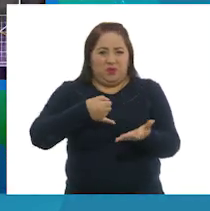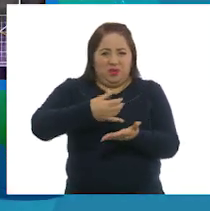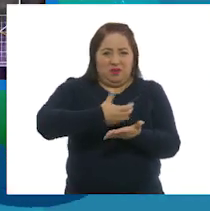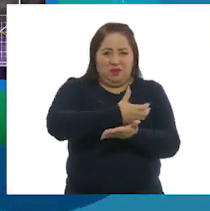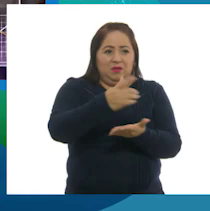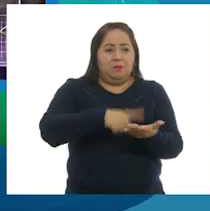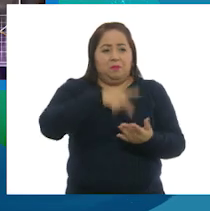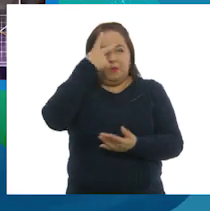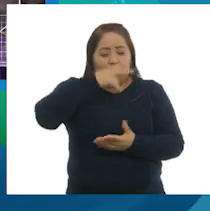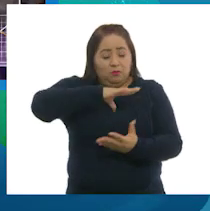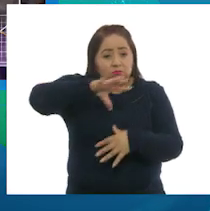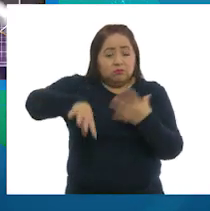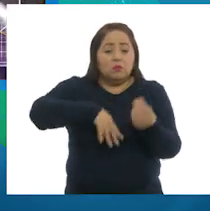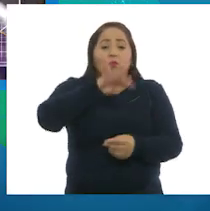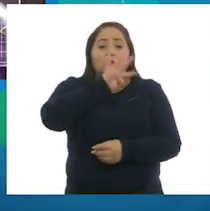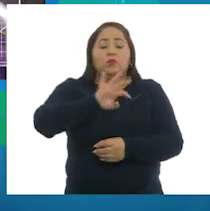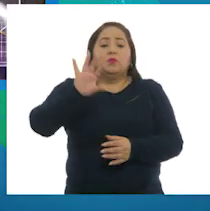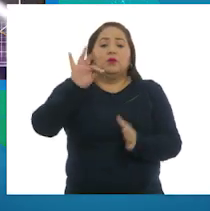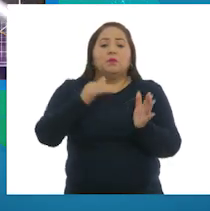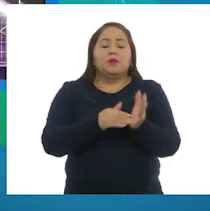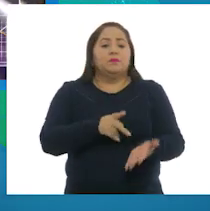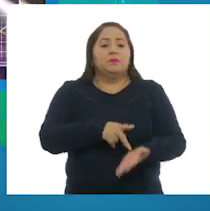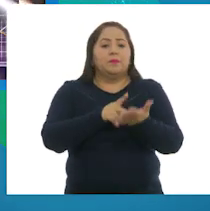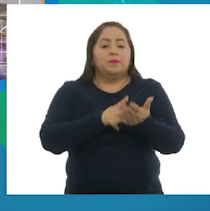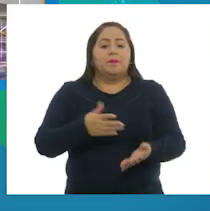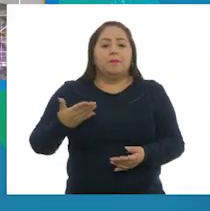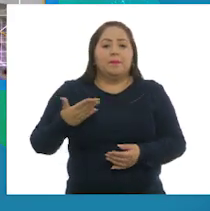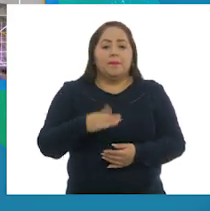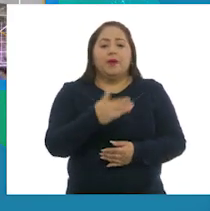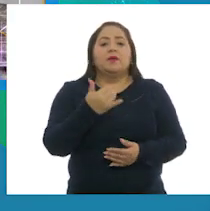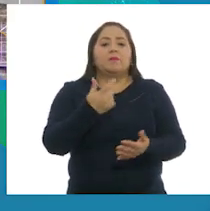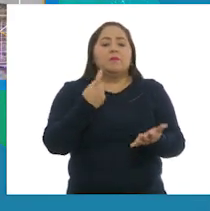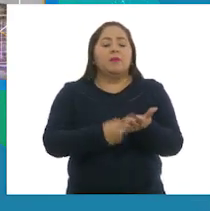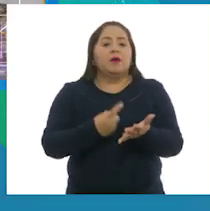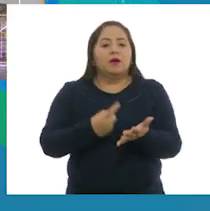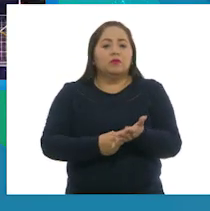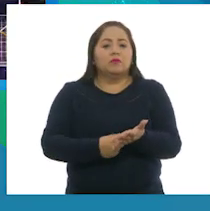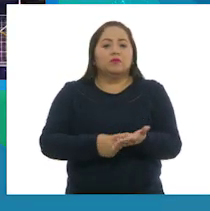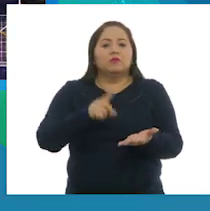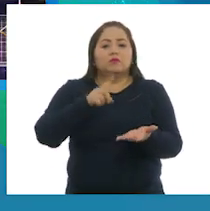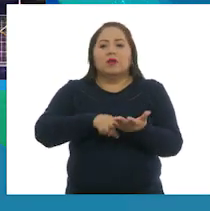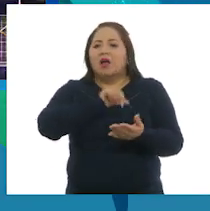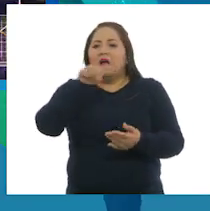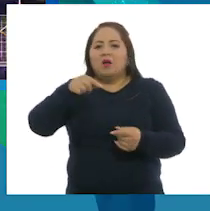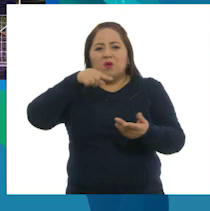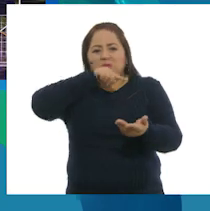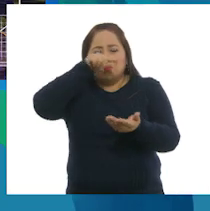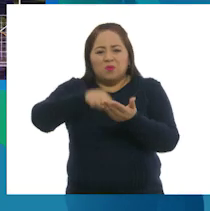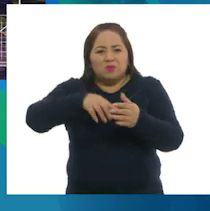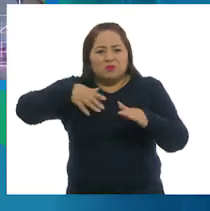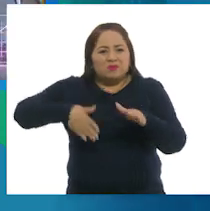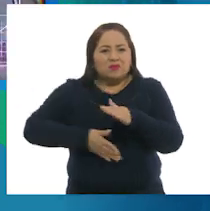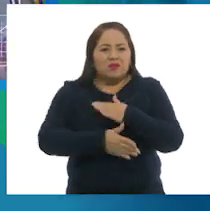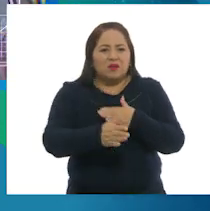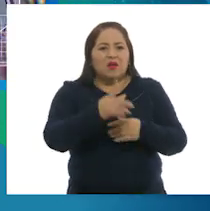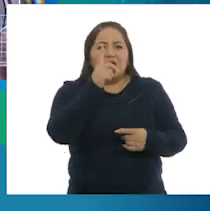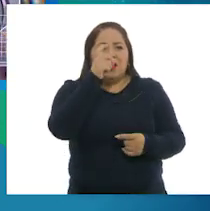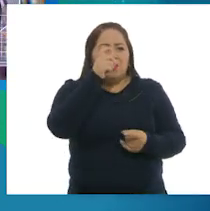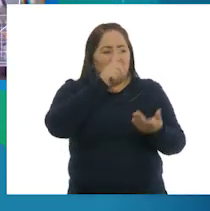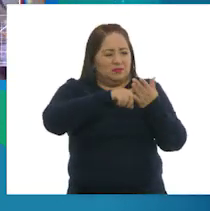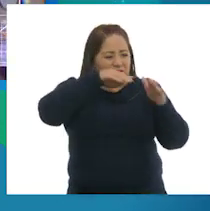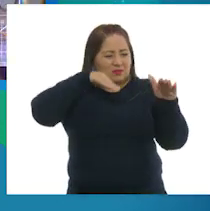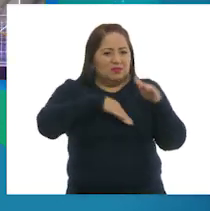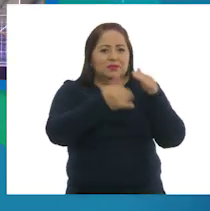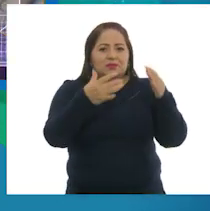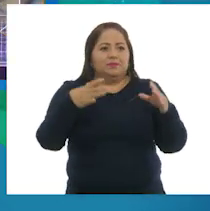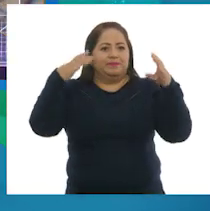México generó 404.000 toneladas de pescados y mariscos, cultivados en zonas marítimas ribereñas, aguas interiores